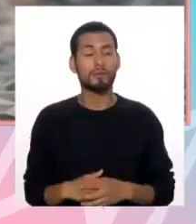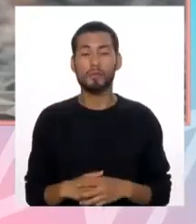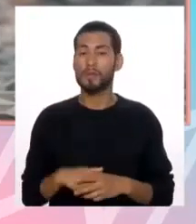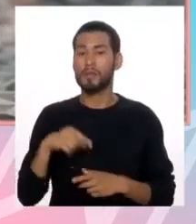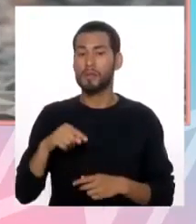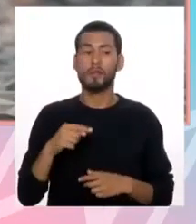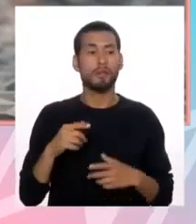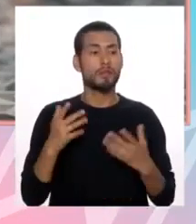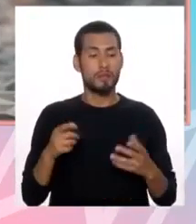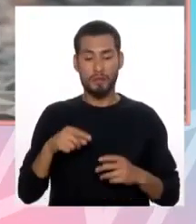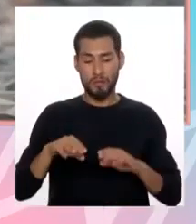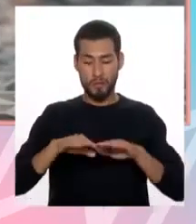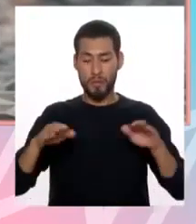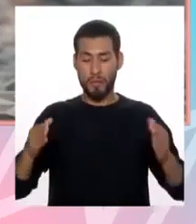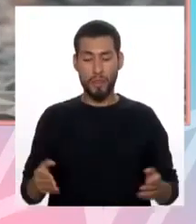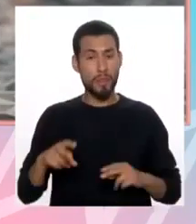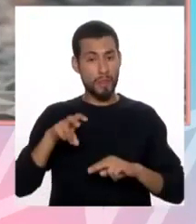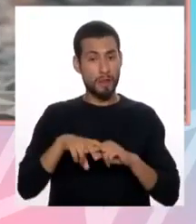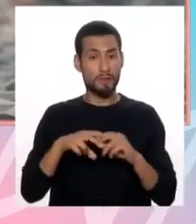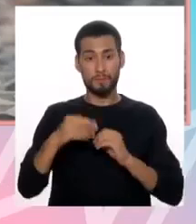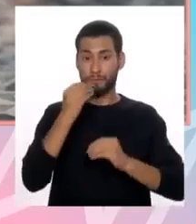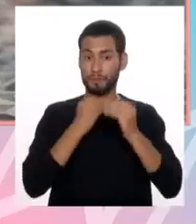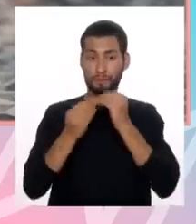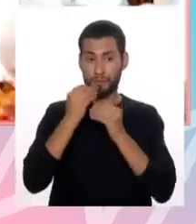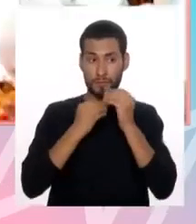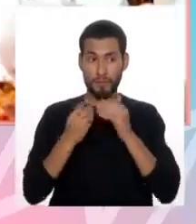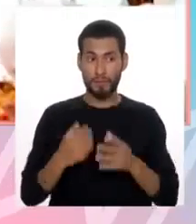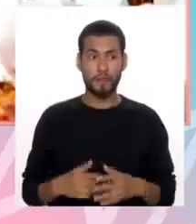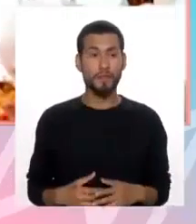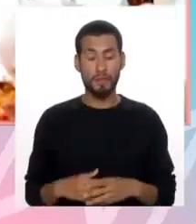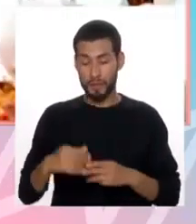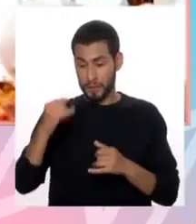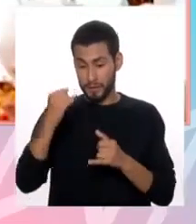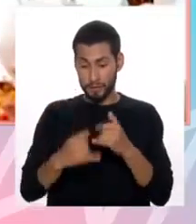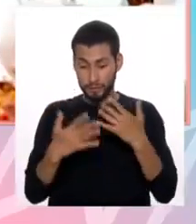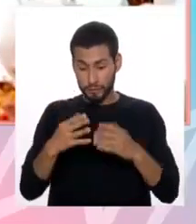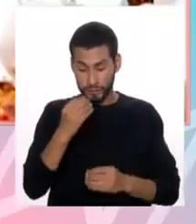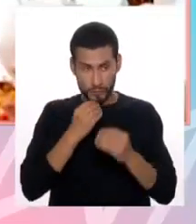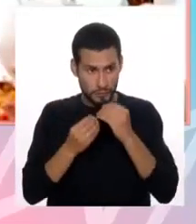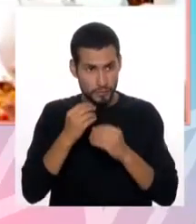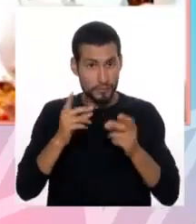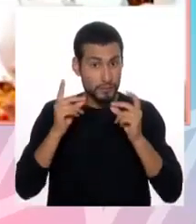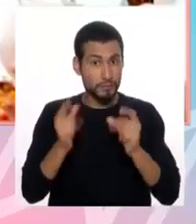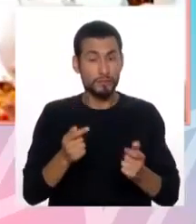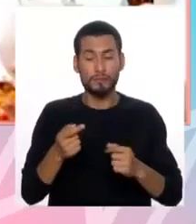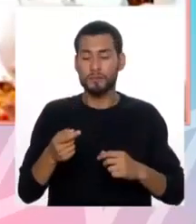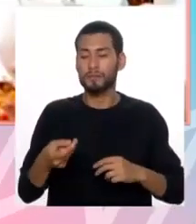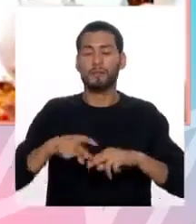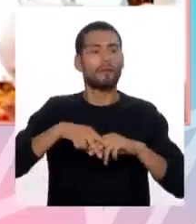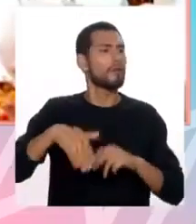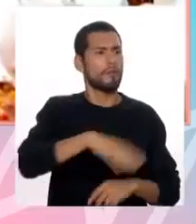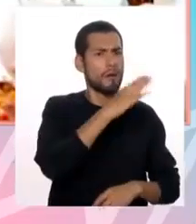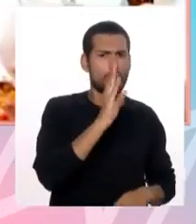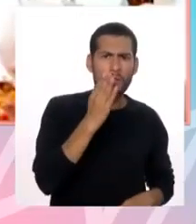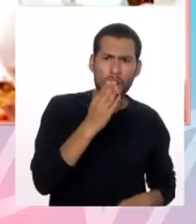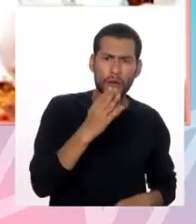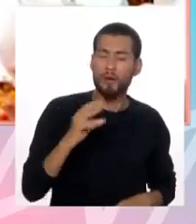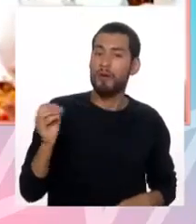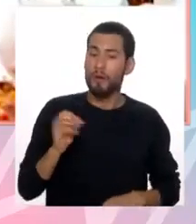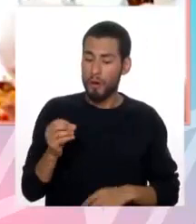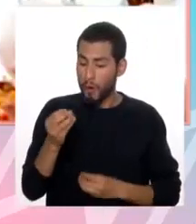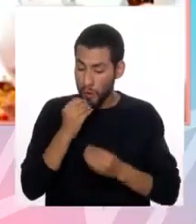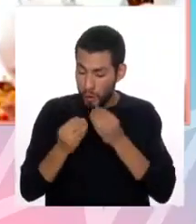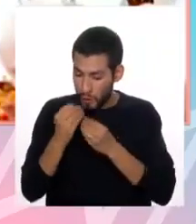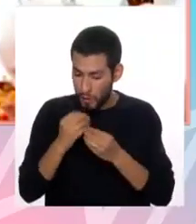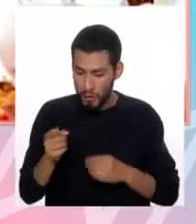la mesa sentados comiendo y termina de comer, inmediatamente se para para ir al baño, o entre lo que está